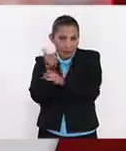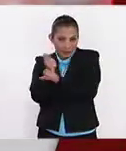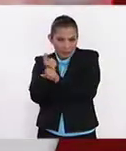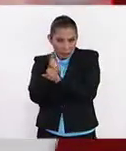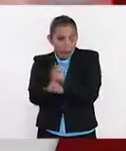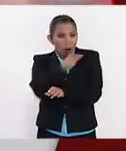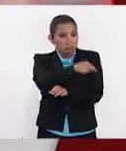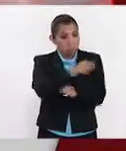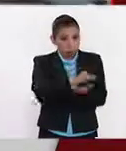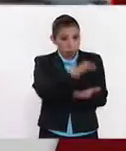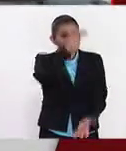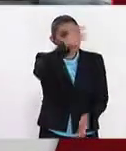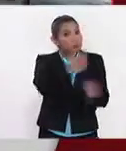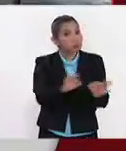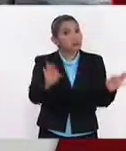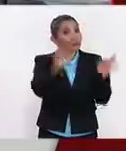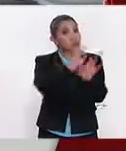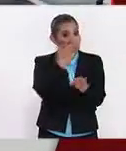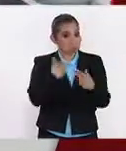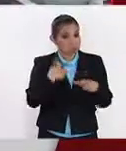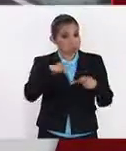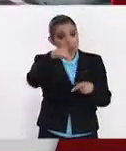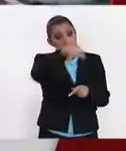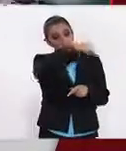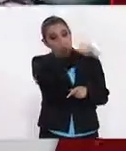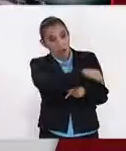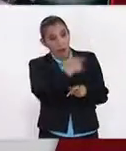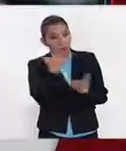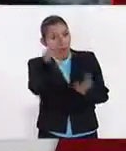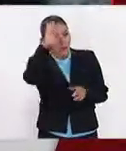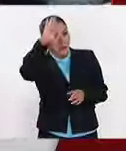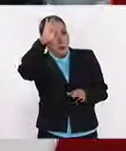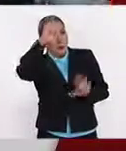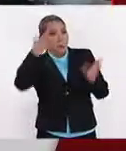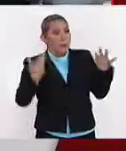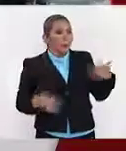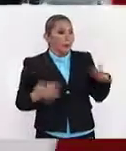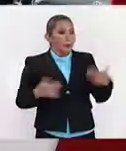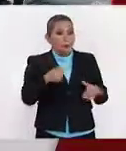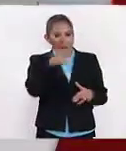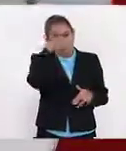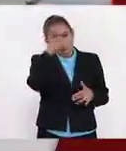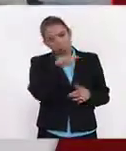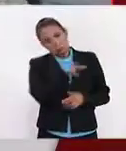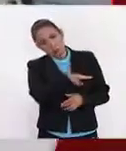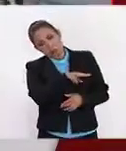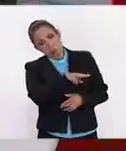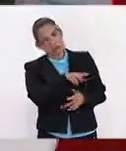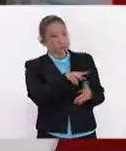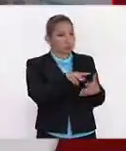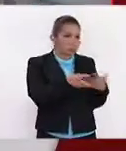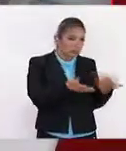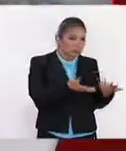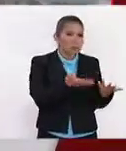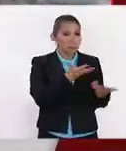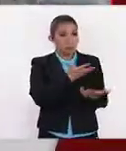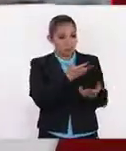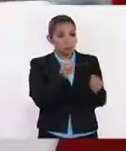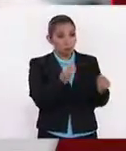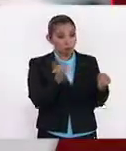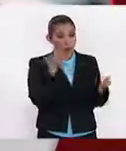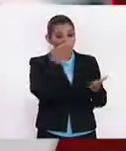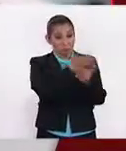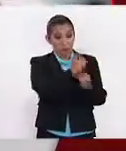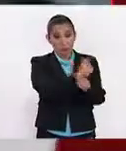Es un número sumamente importante y que de pronto también rebasa, ¿no? En ese sentido es que consideramos que tiene mucha